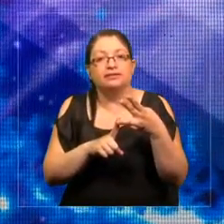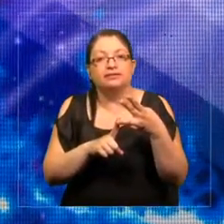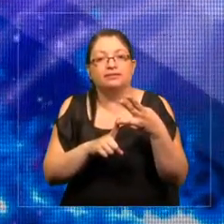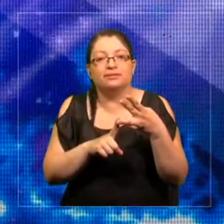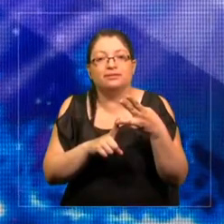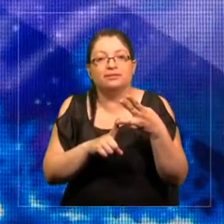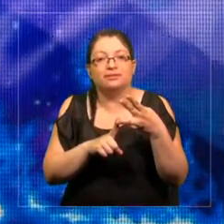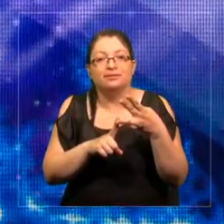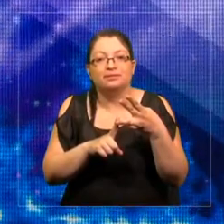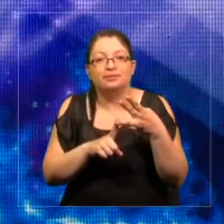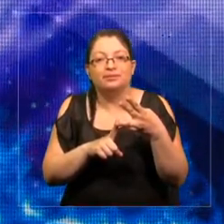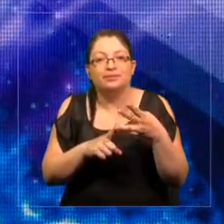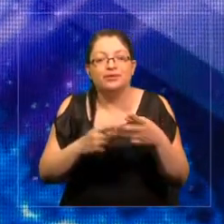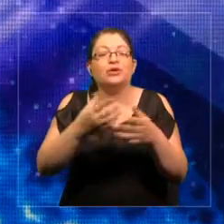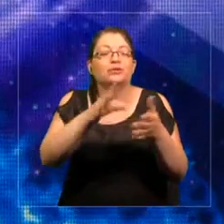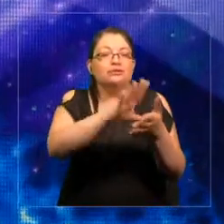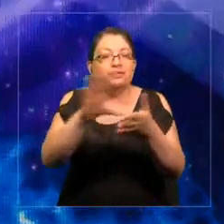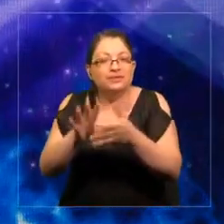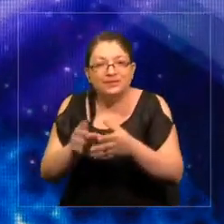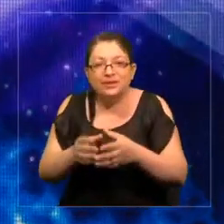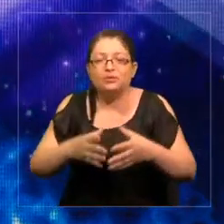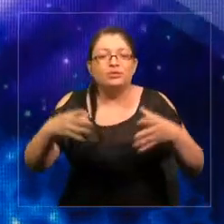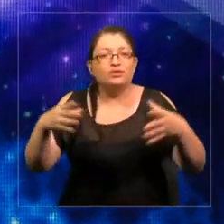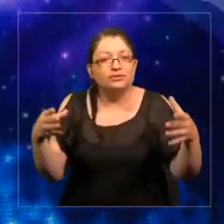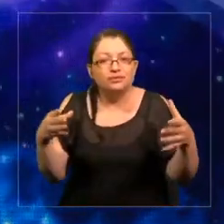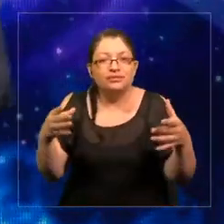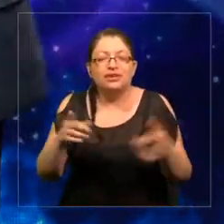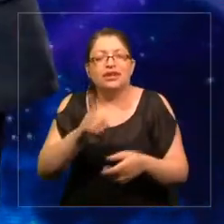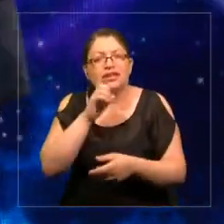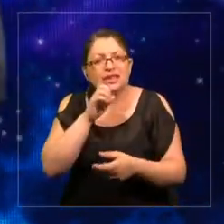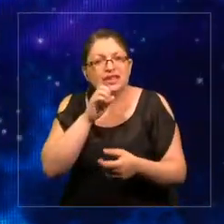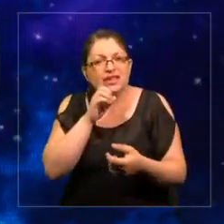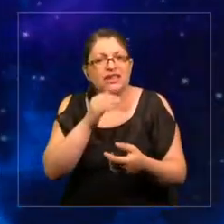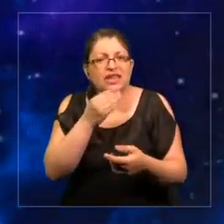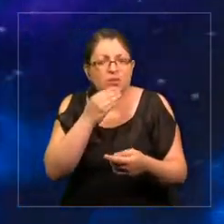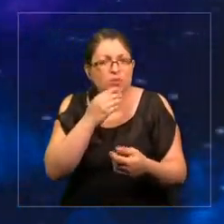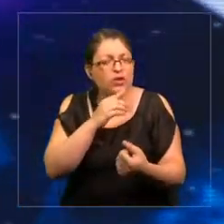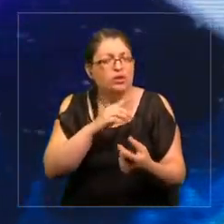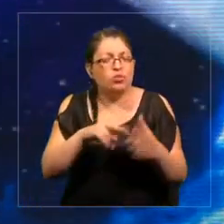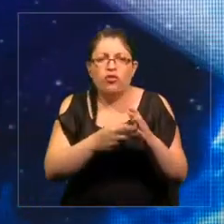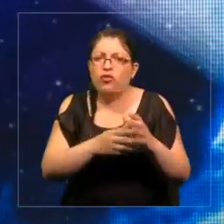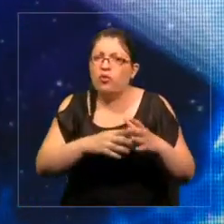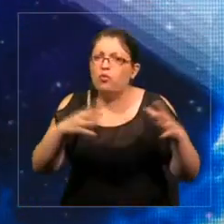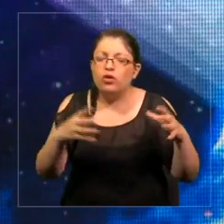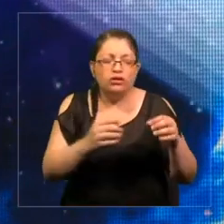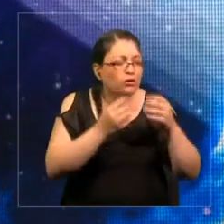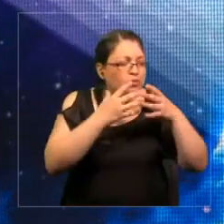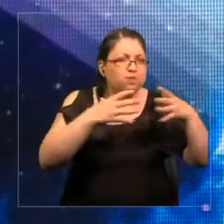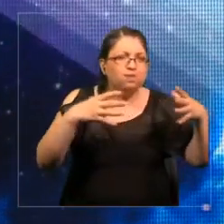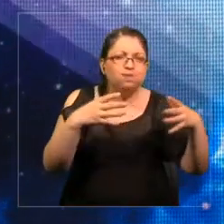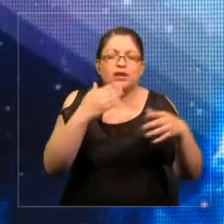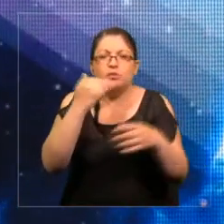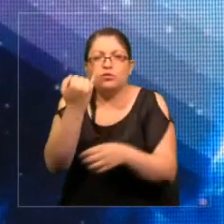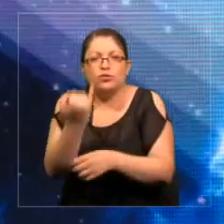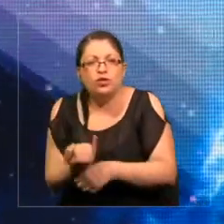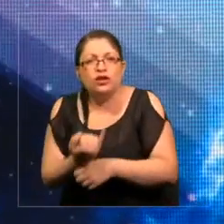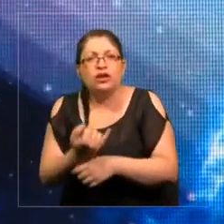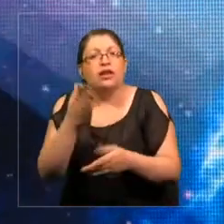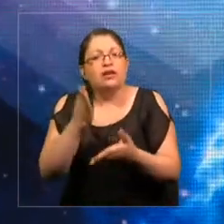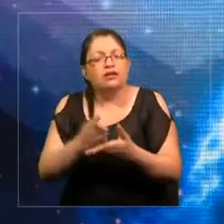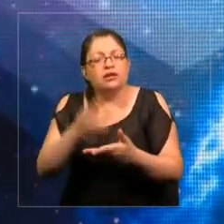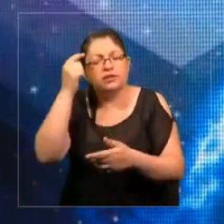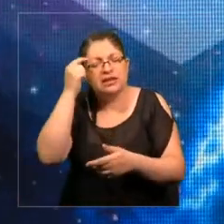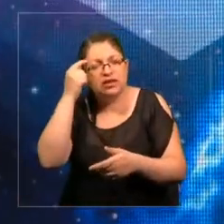Muchos países tienen muchos pesos de obesidad y desnutrición. Tienen que estar pensando en